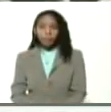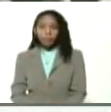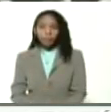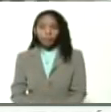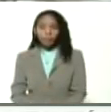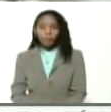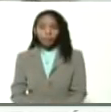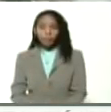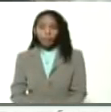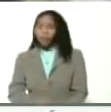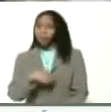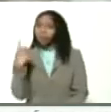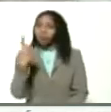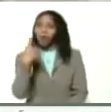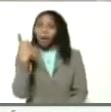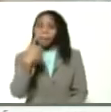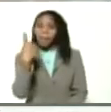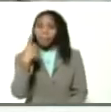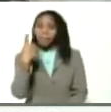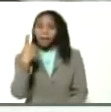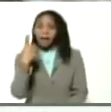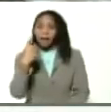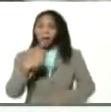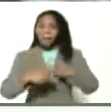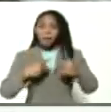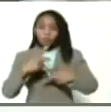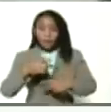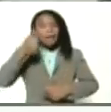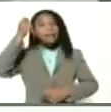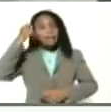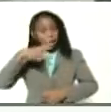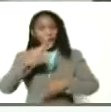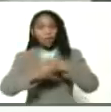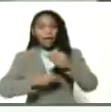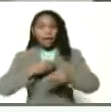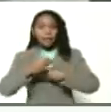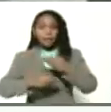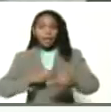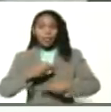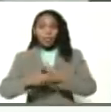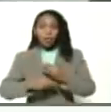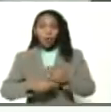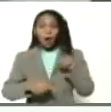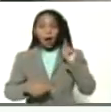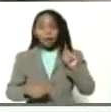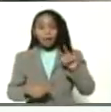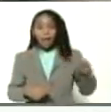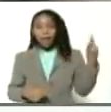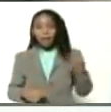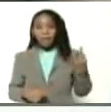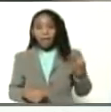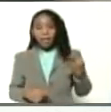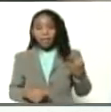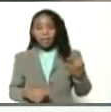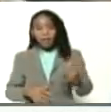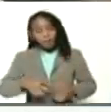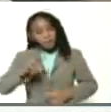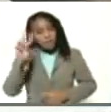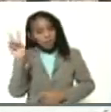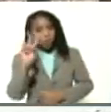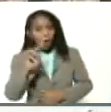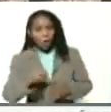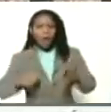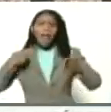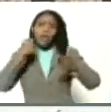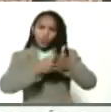no solamente que producen creen en lo que están haciendo esta es la verdadera venezolanidad los que